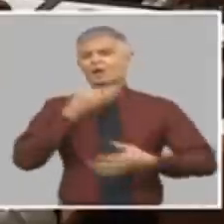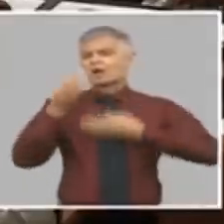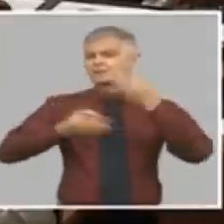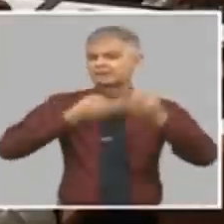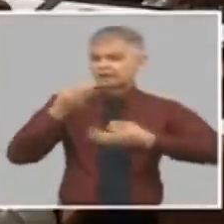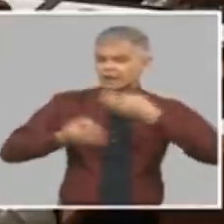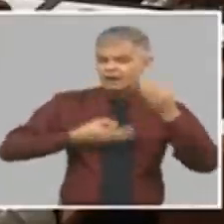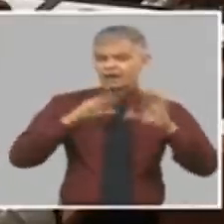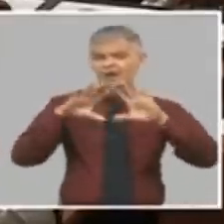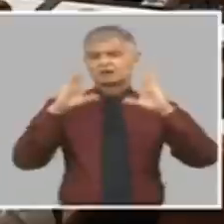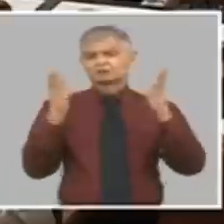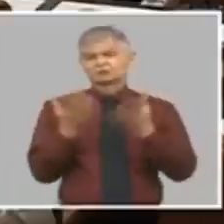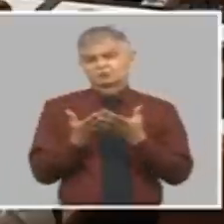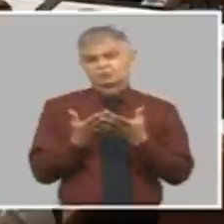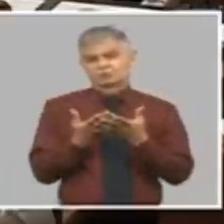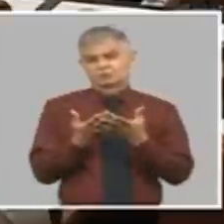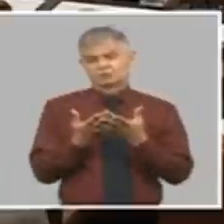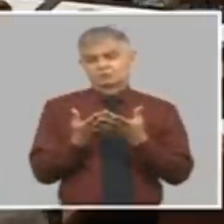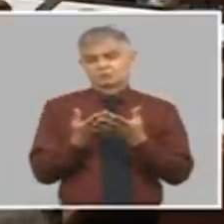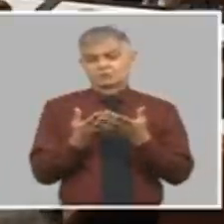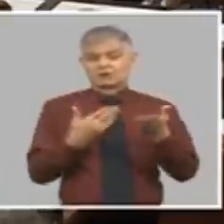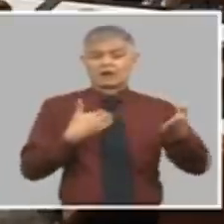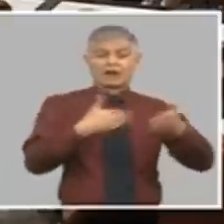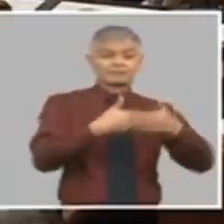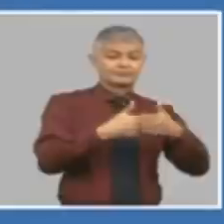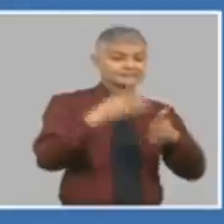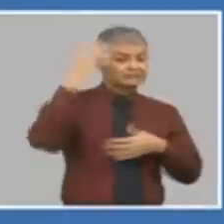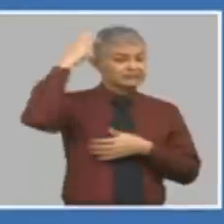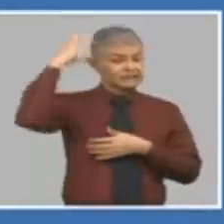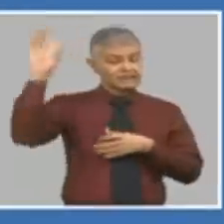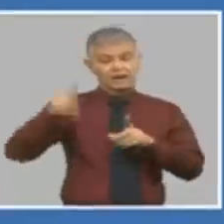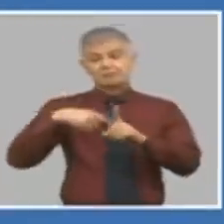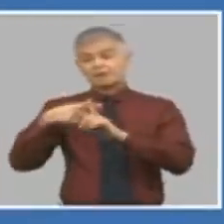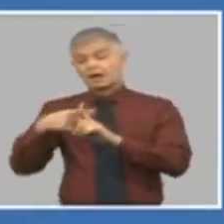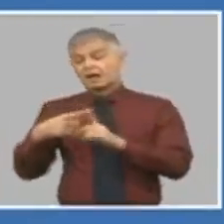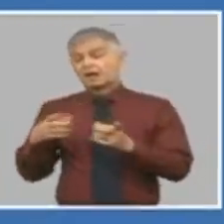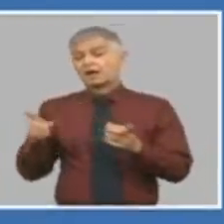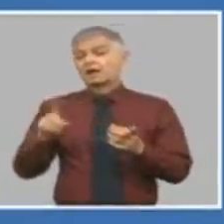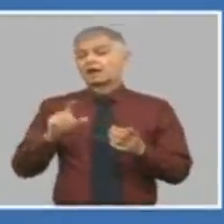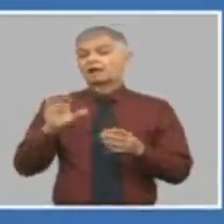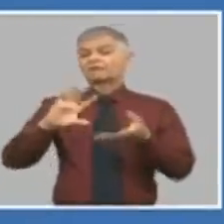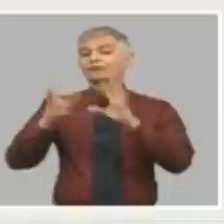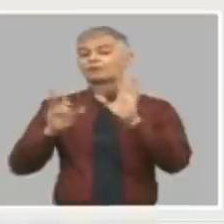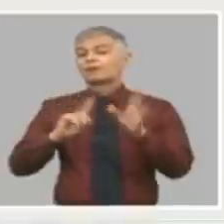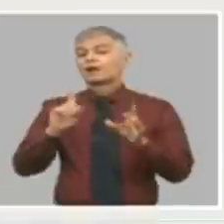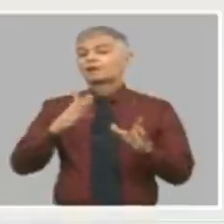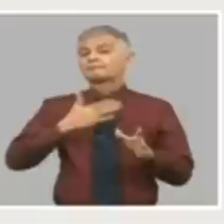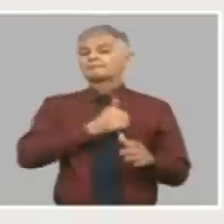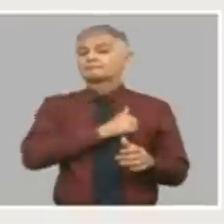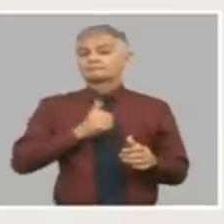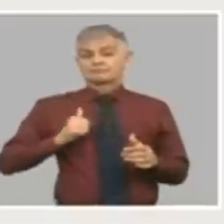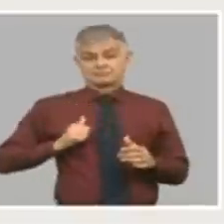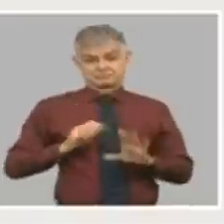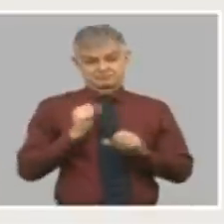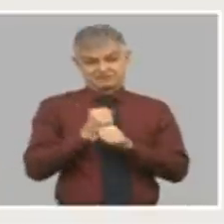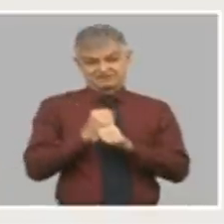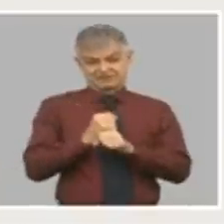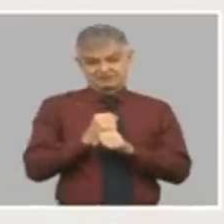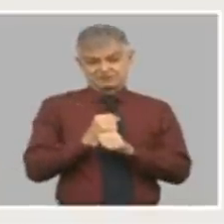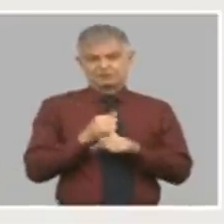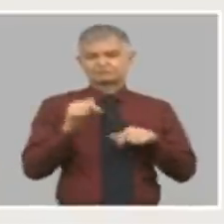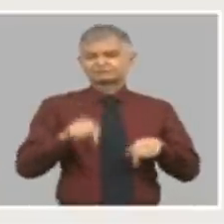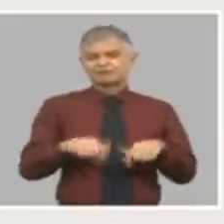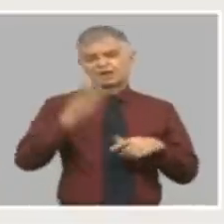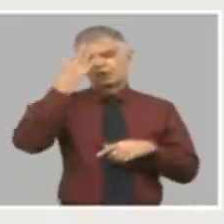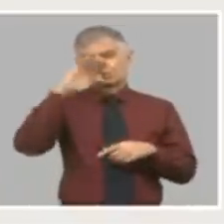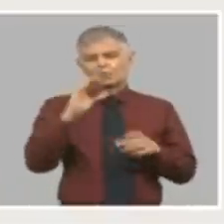incluyendo las formas no estatales bueno que es ordenamiento en Cuba adelante yo creo que esto ya todos